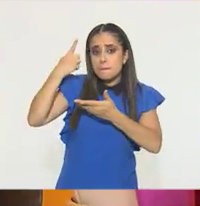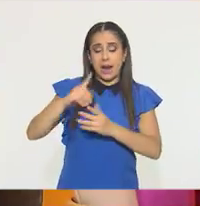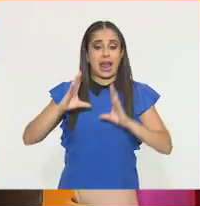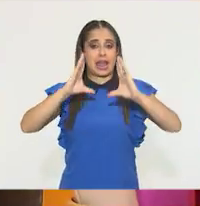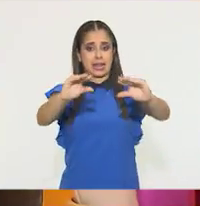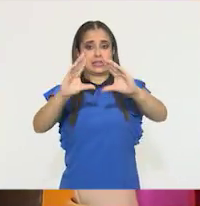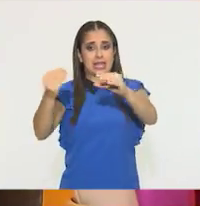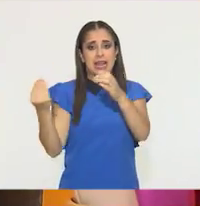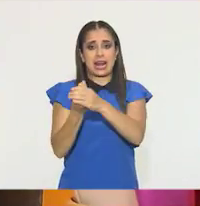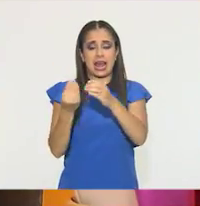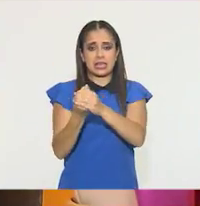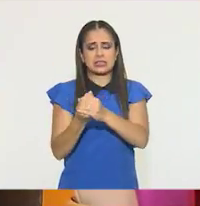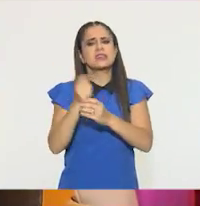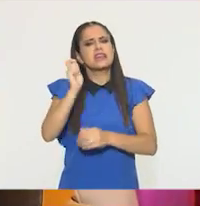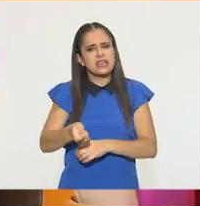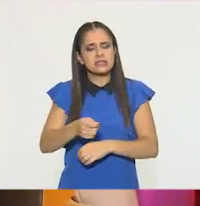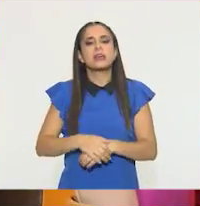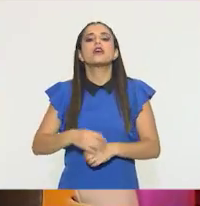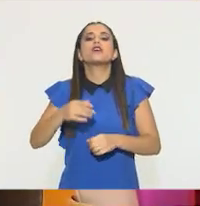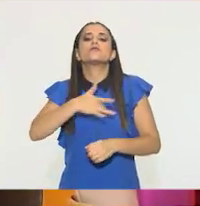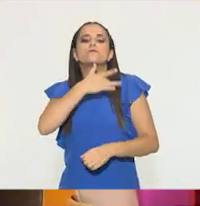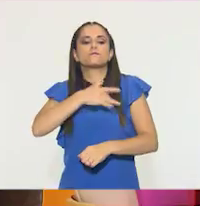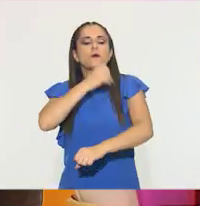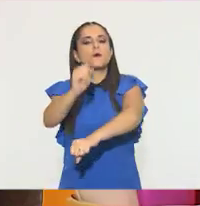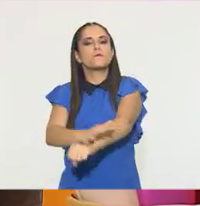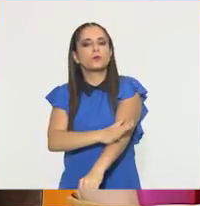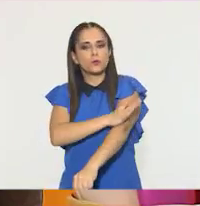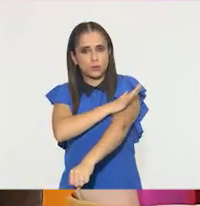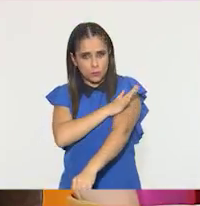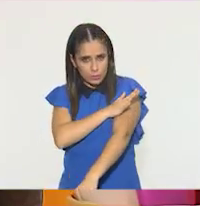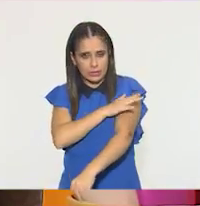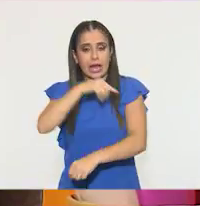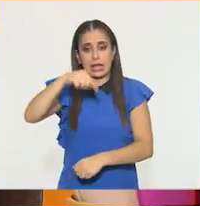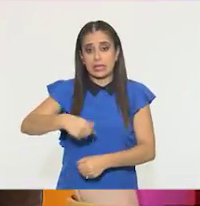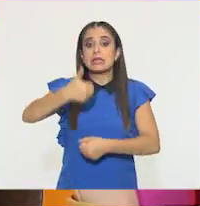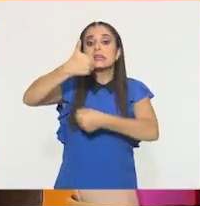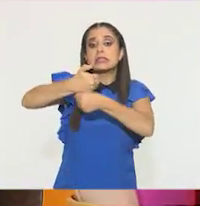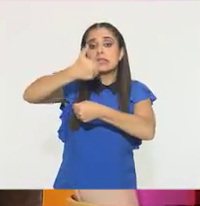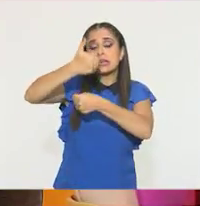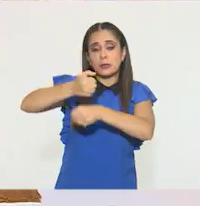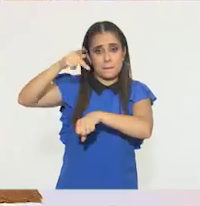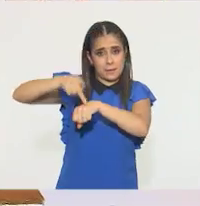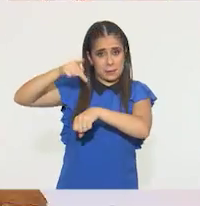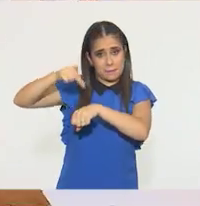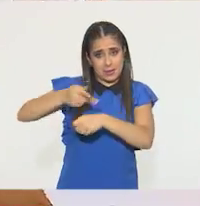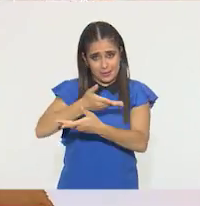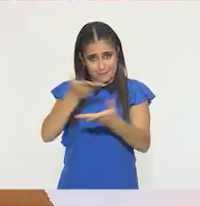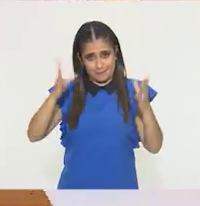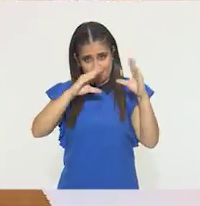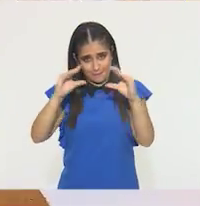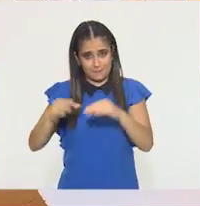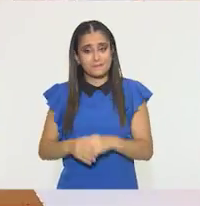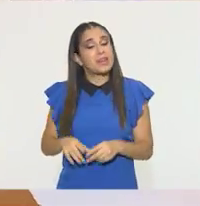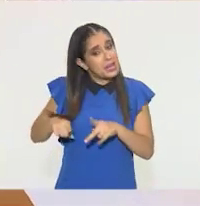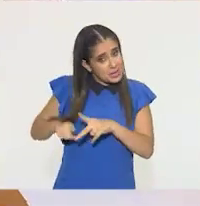clase de educación socioemocional de sexto grado. ¿Ya están listos? Pues comenzamos.